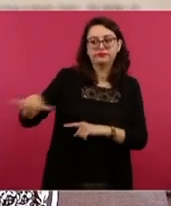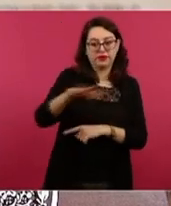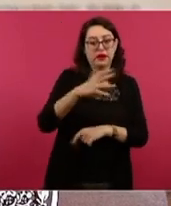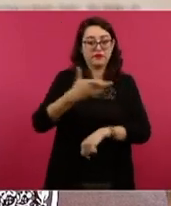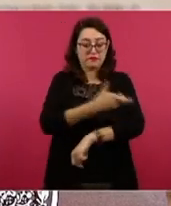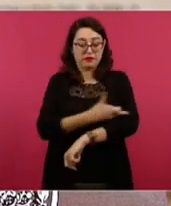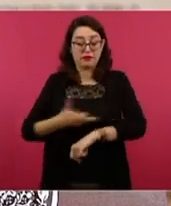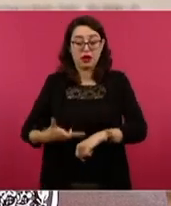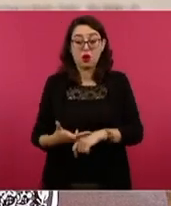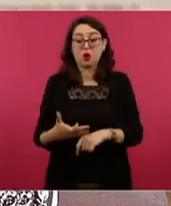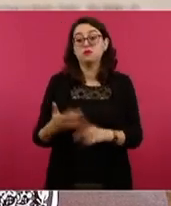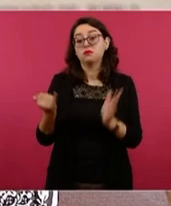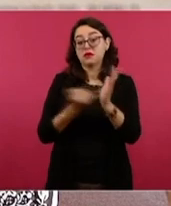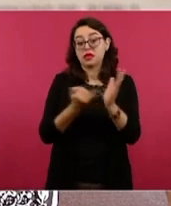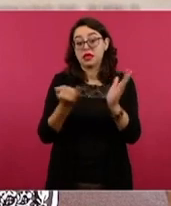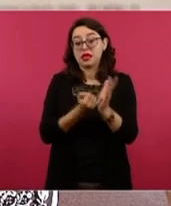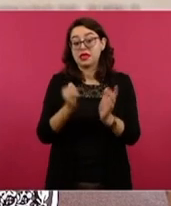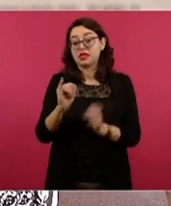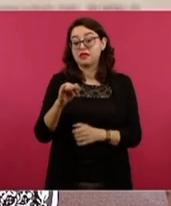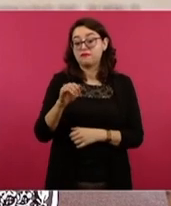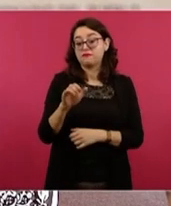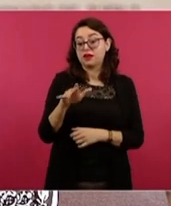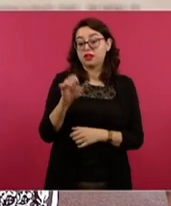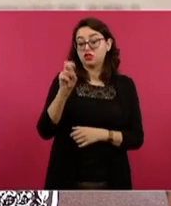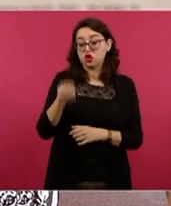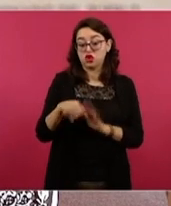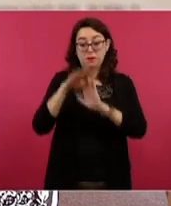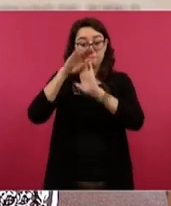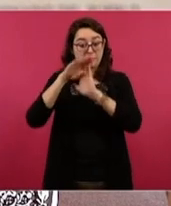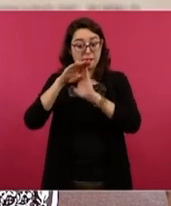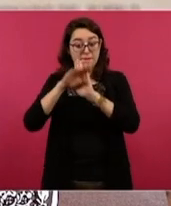alcanza para más.